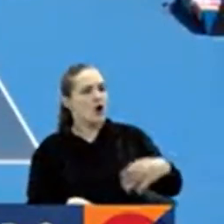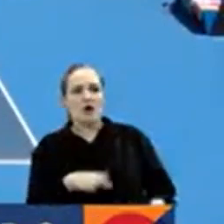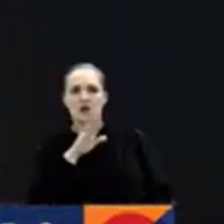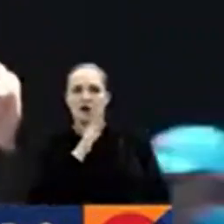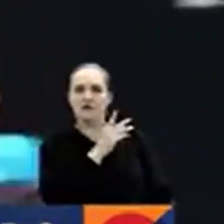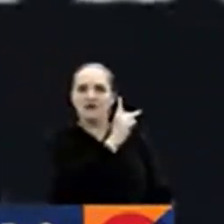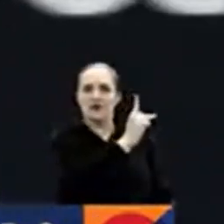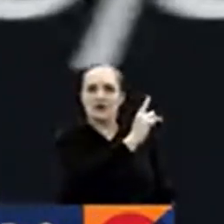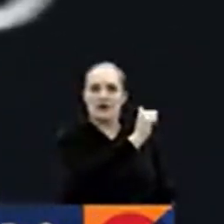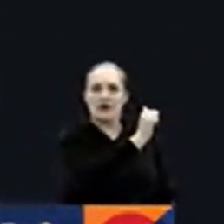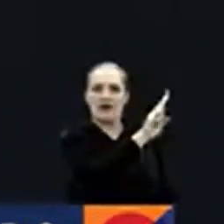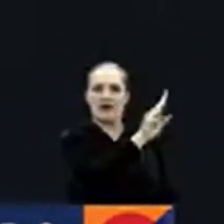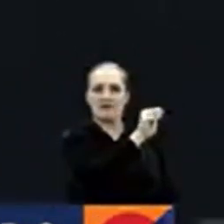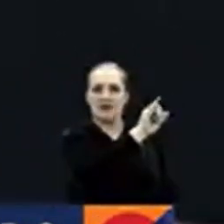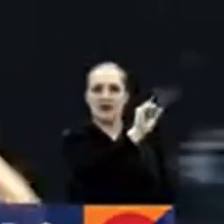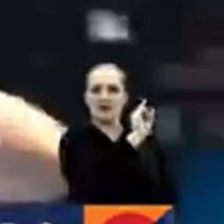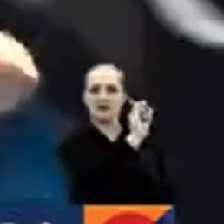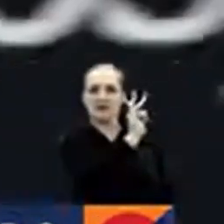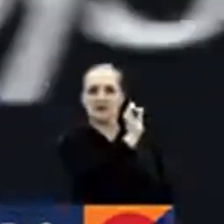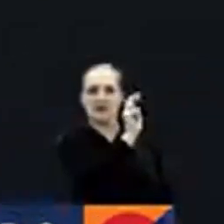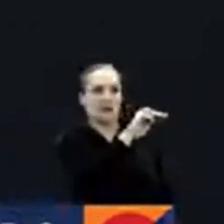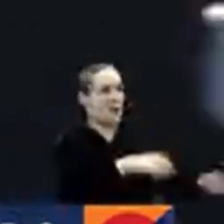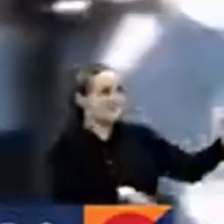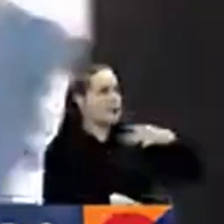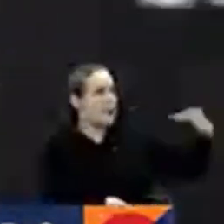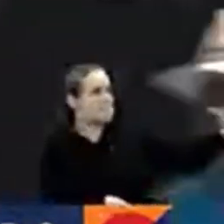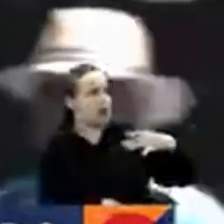Kiwakaya, con parciales de doble 6-4.